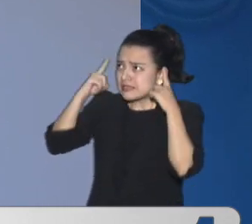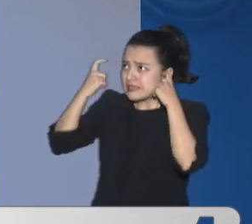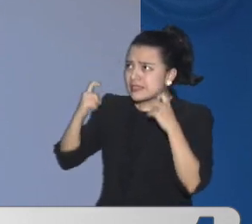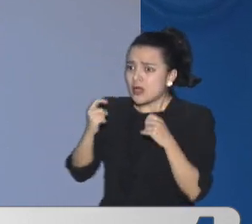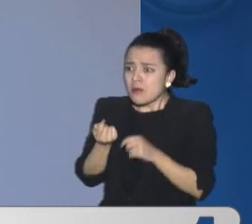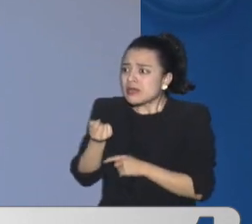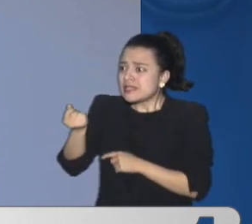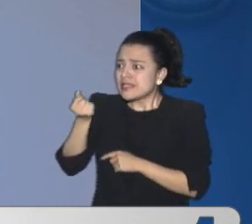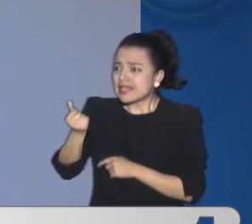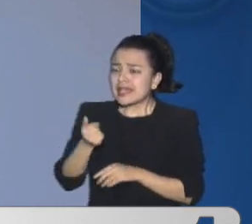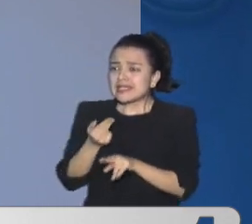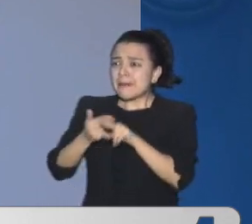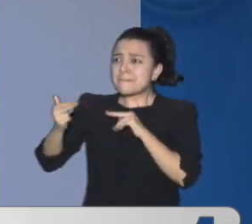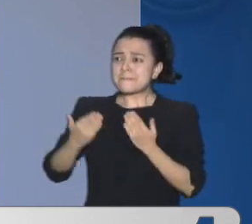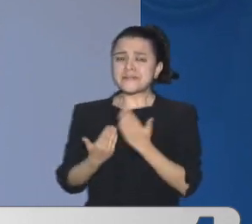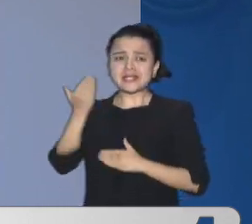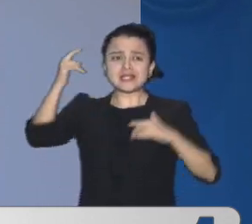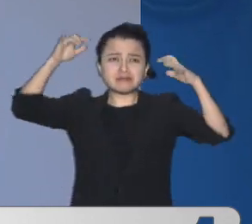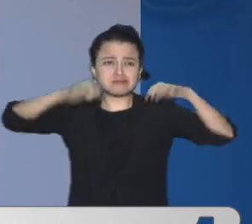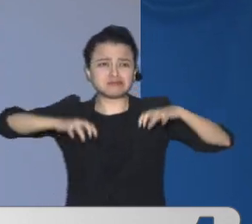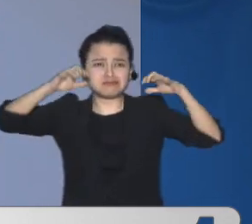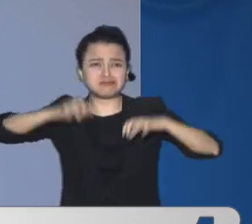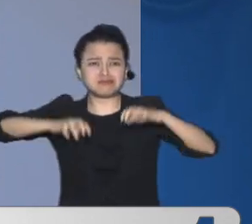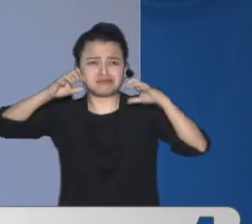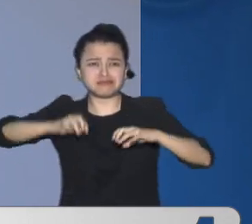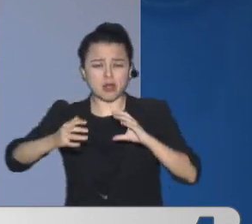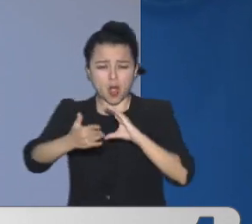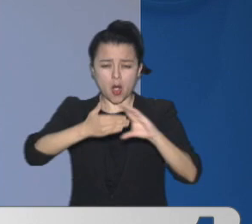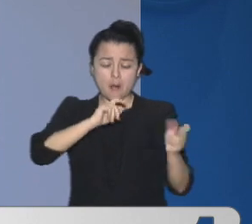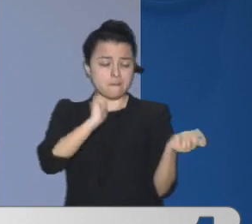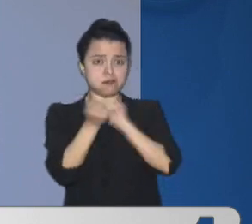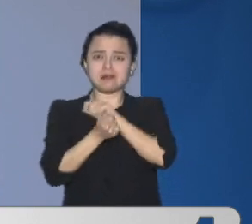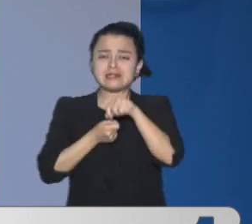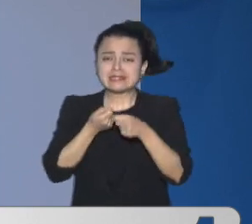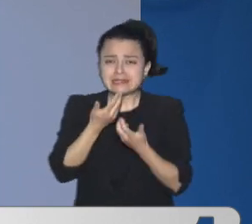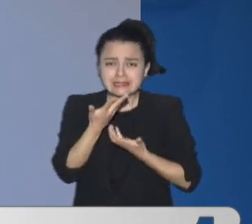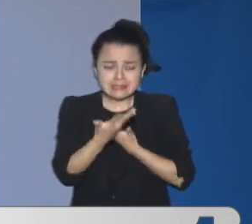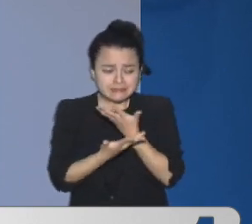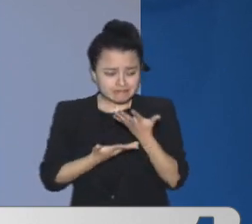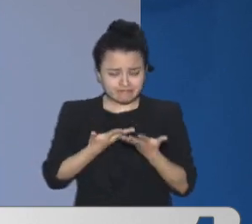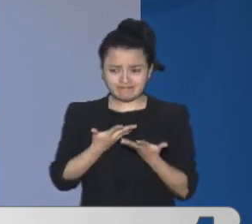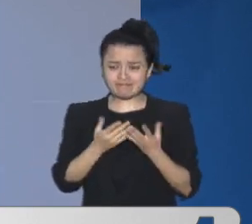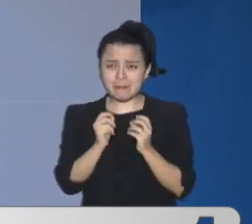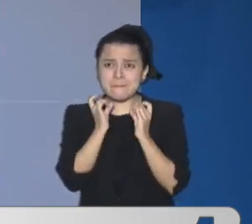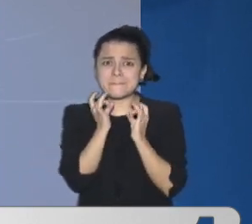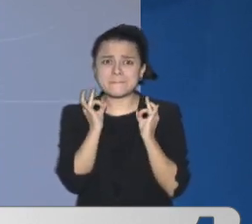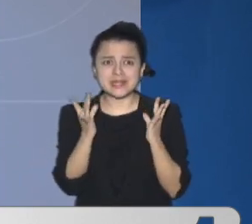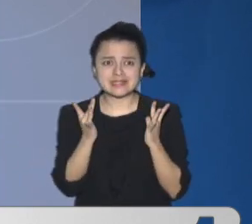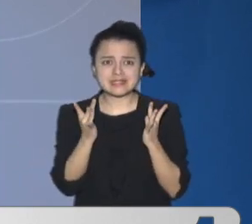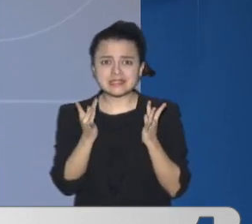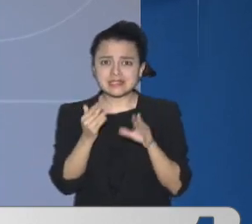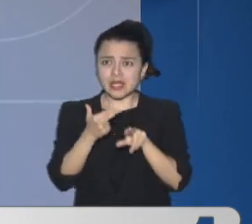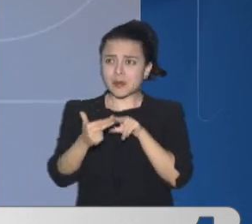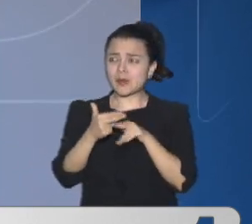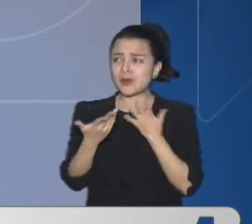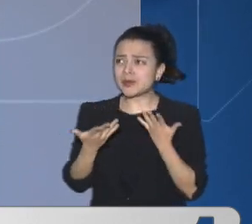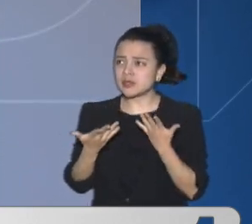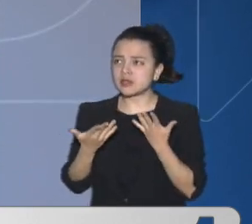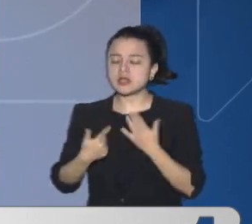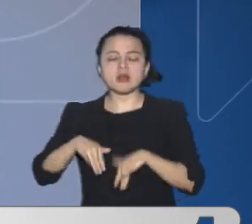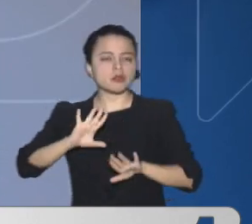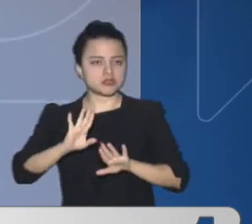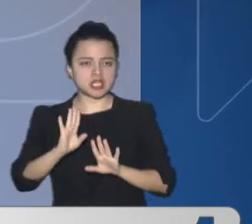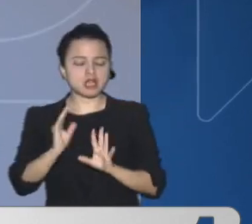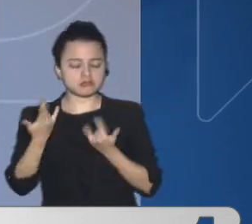pueda llegar La temporada De lluvia Y se pueda complicar La situación Entre tanto La gobernación De Bolívar Ha manifestado Que ya designó Un